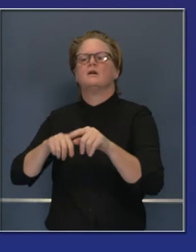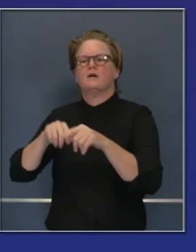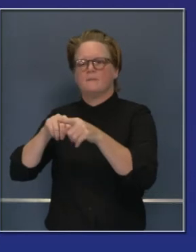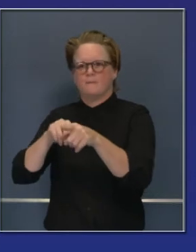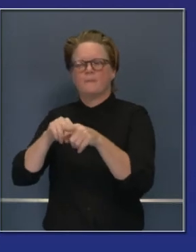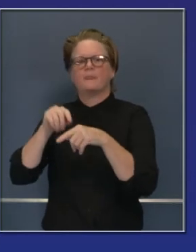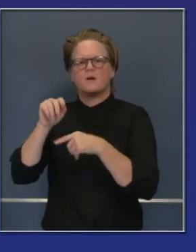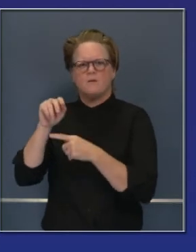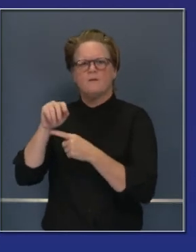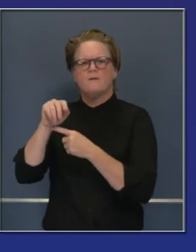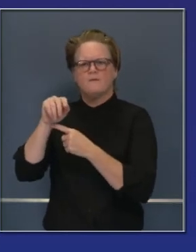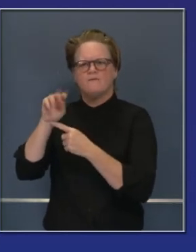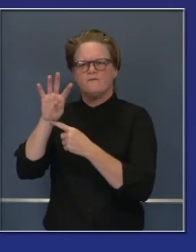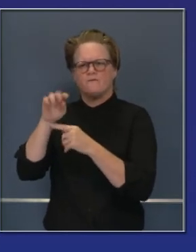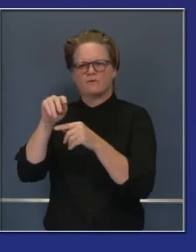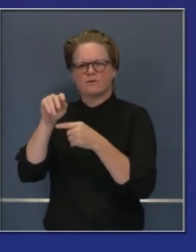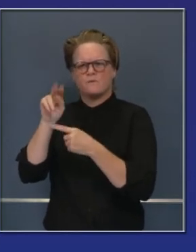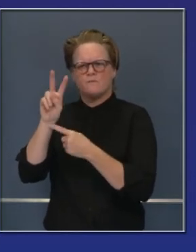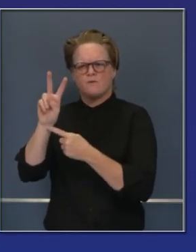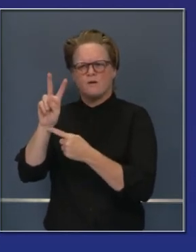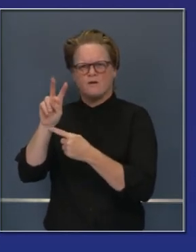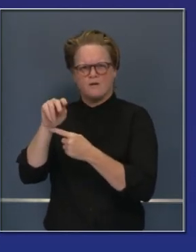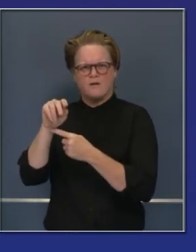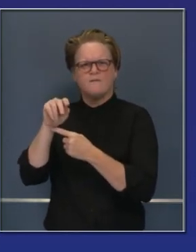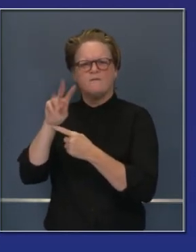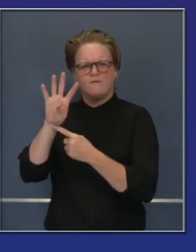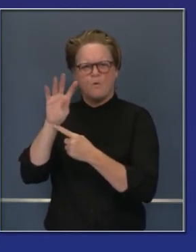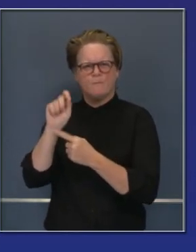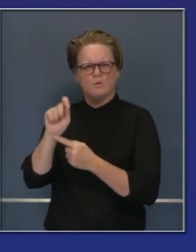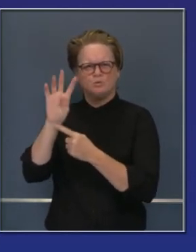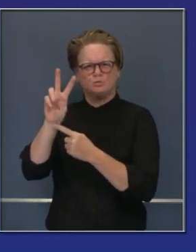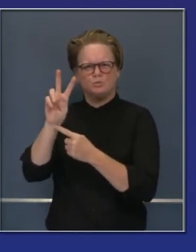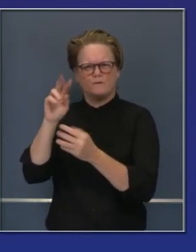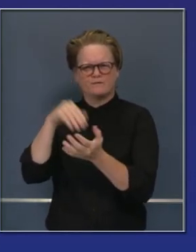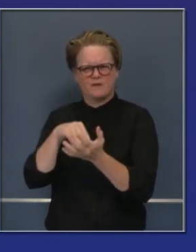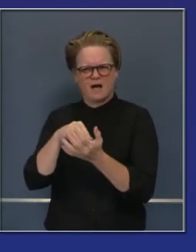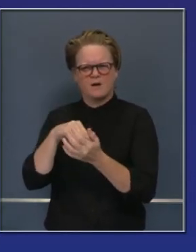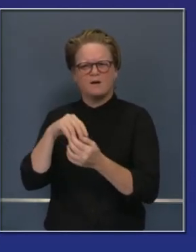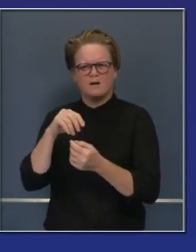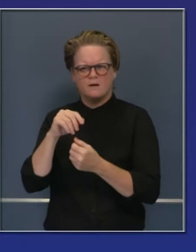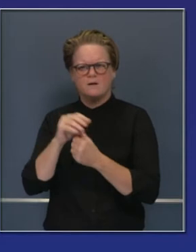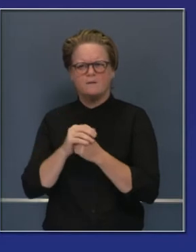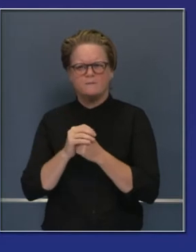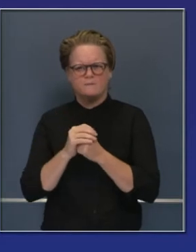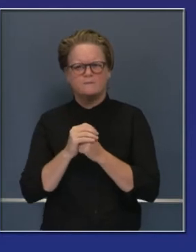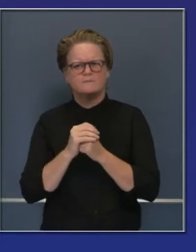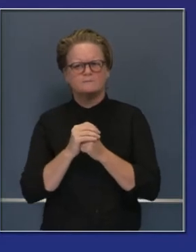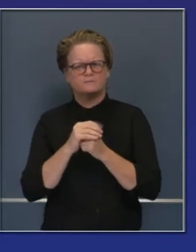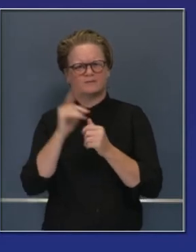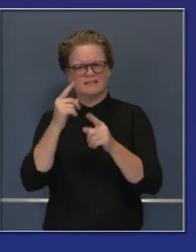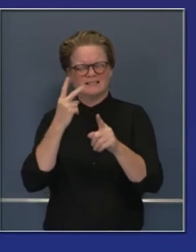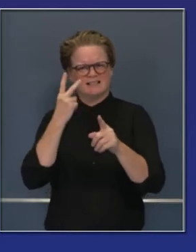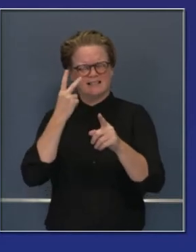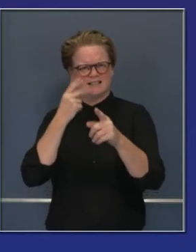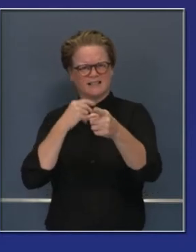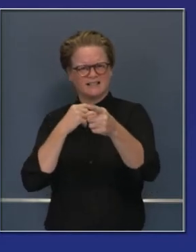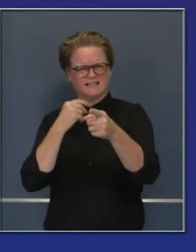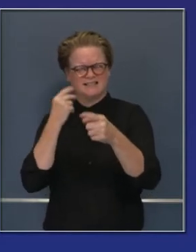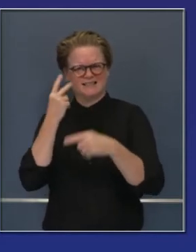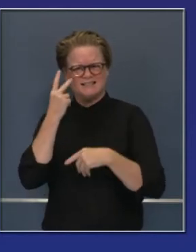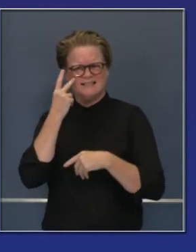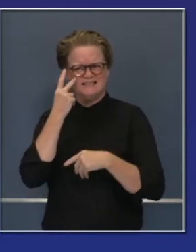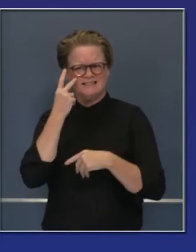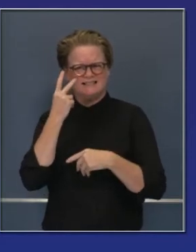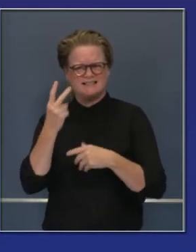pruebas. Señalé que en el último periodo reportamos unas 162.000. Ya sé que generan muchos